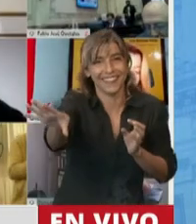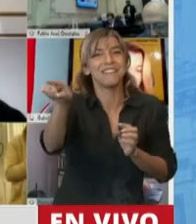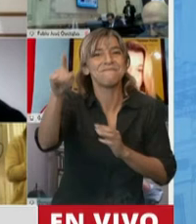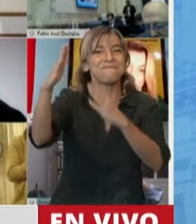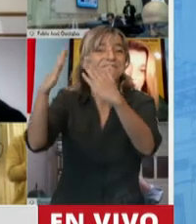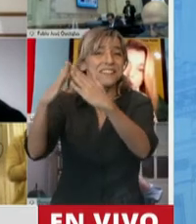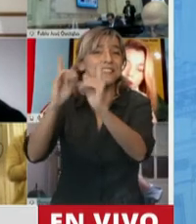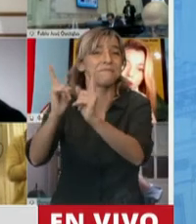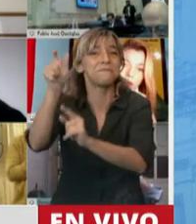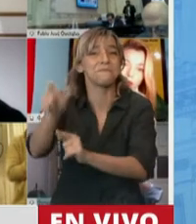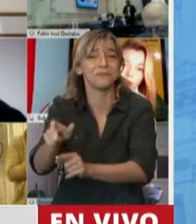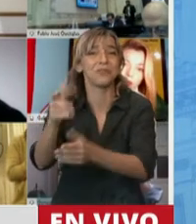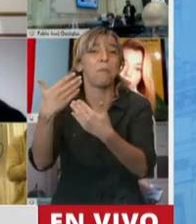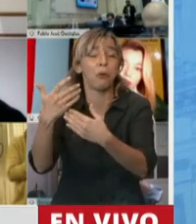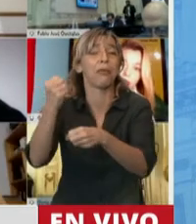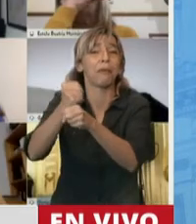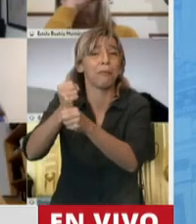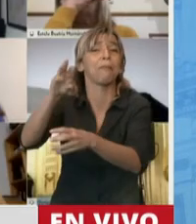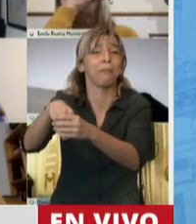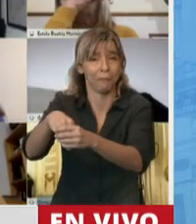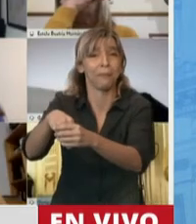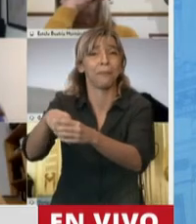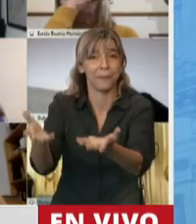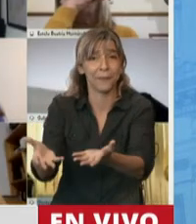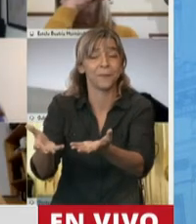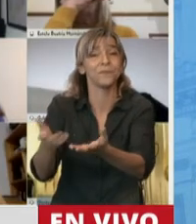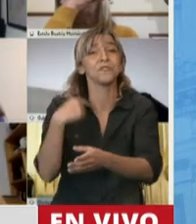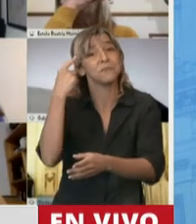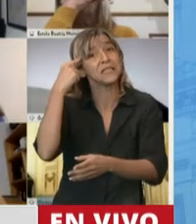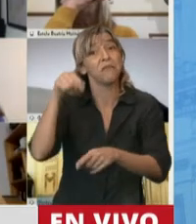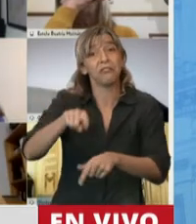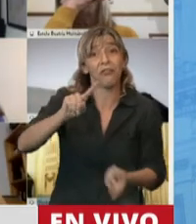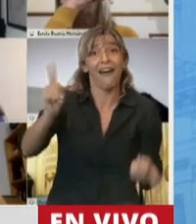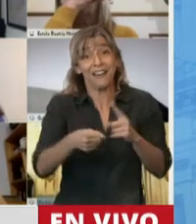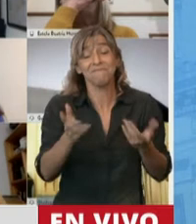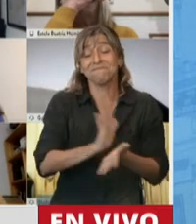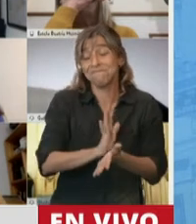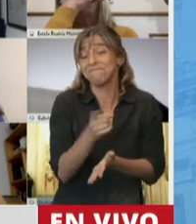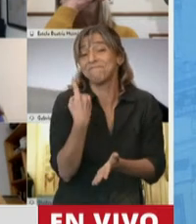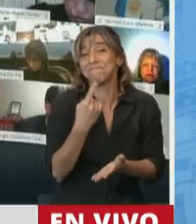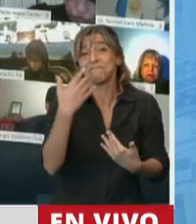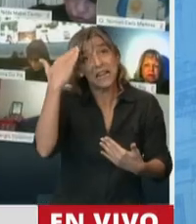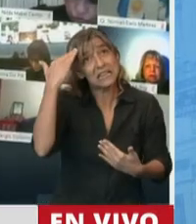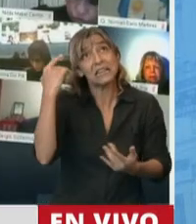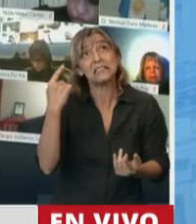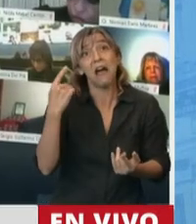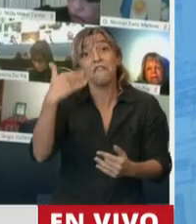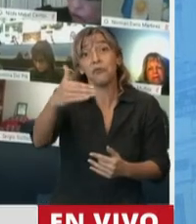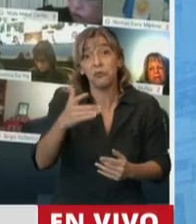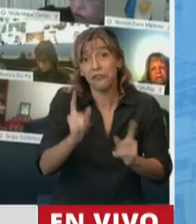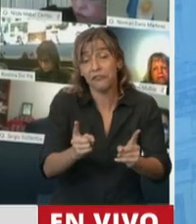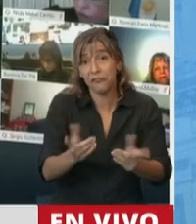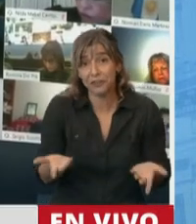dudas de que vino para quedarse. De lo que tampoco podemos estar, o de lo que en todo caso también tenemos que estar